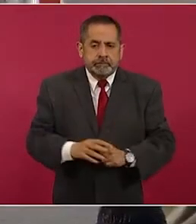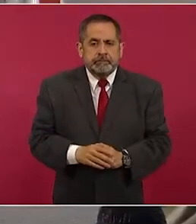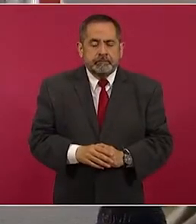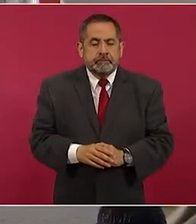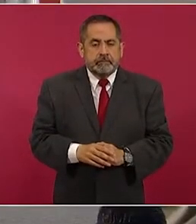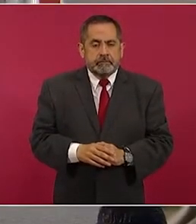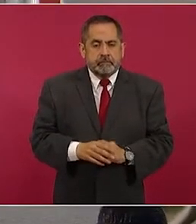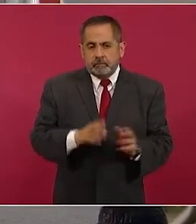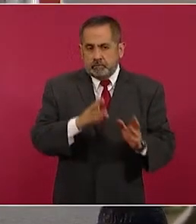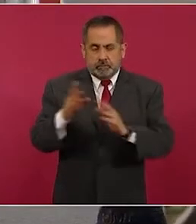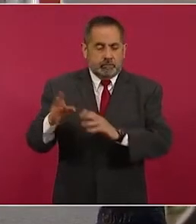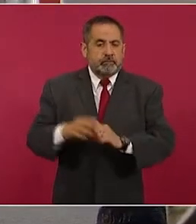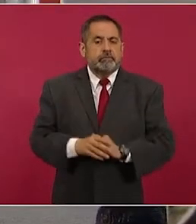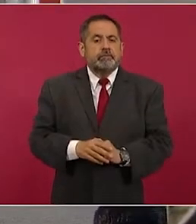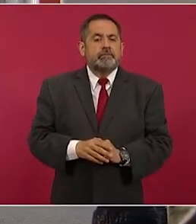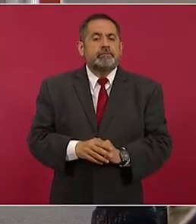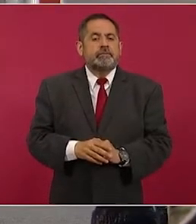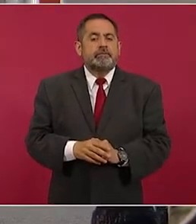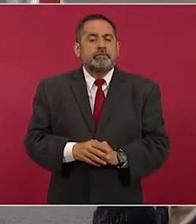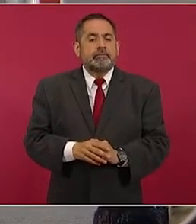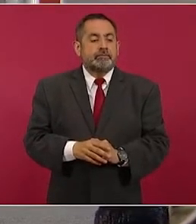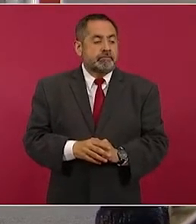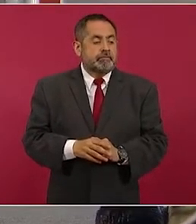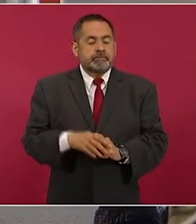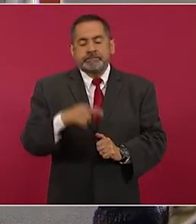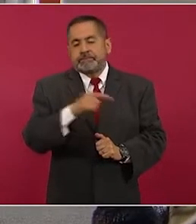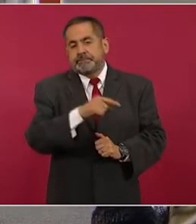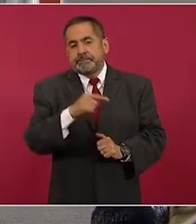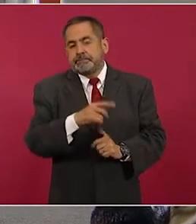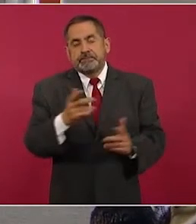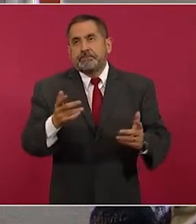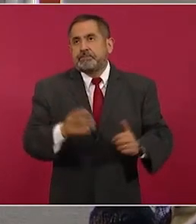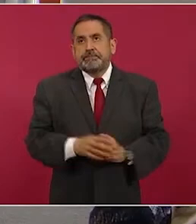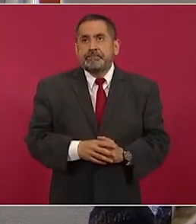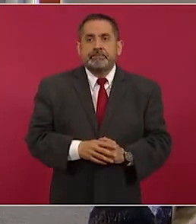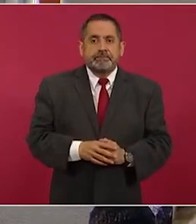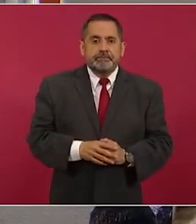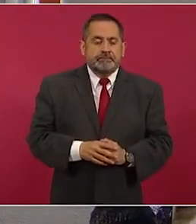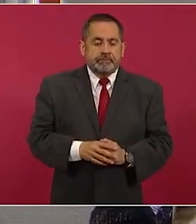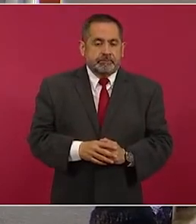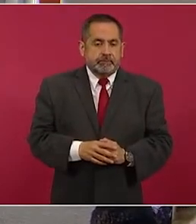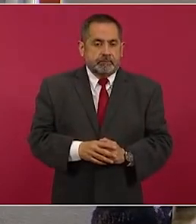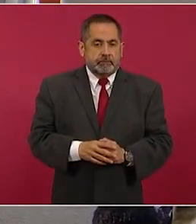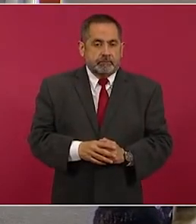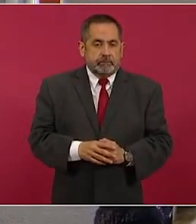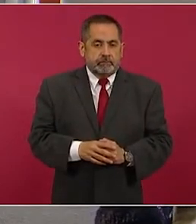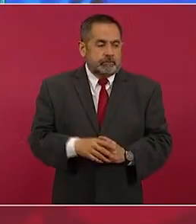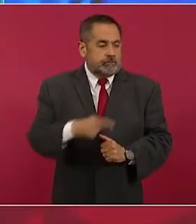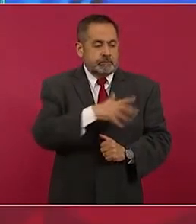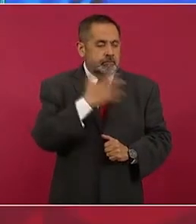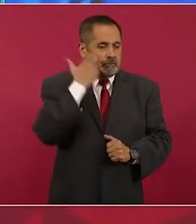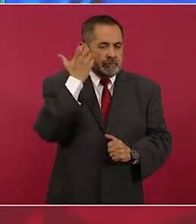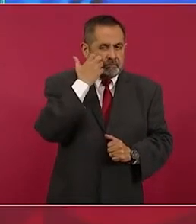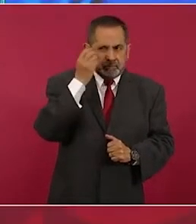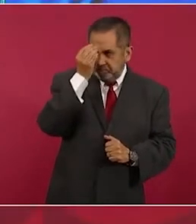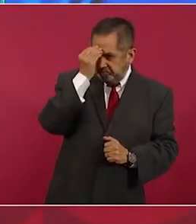Lo otro pues es mala fe.